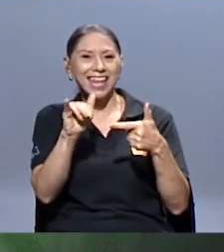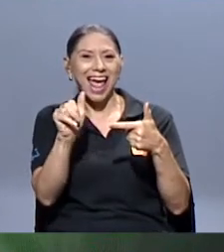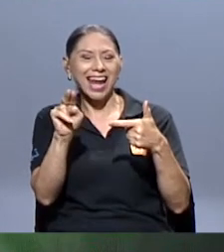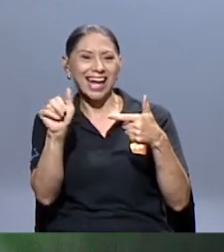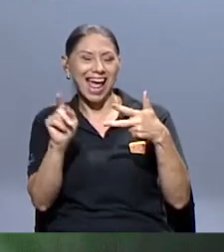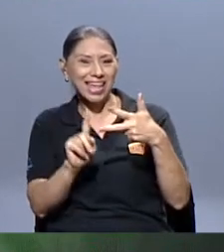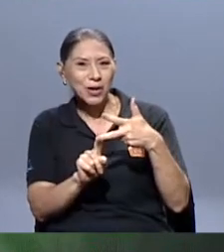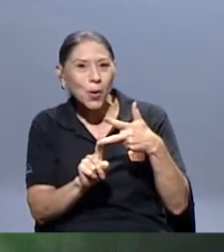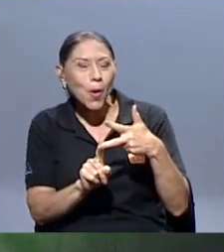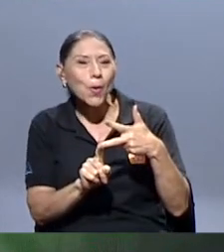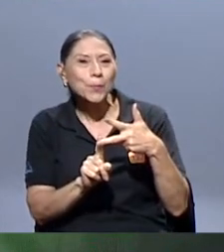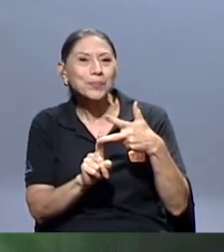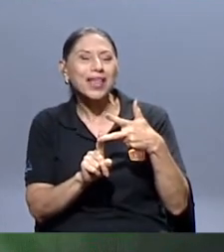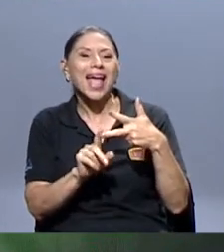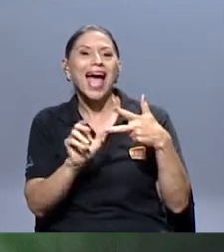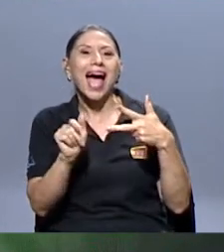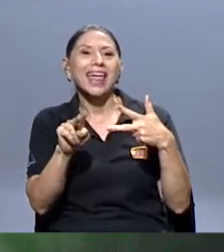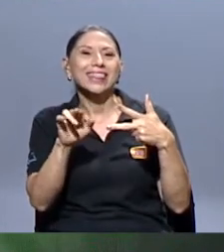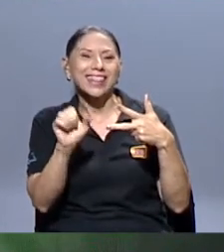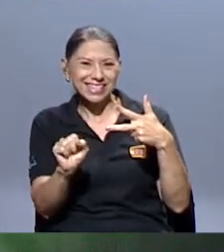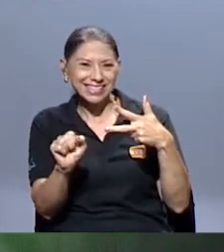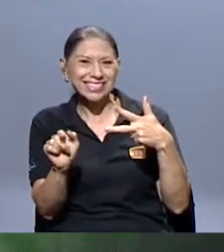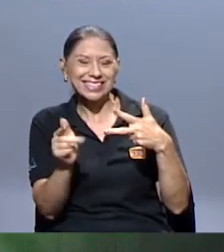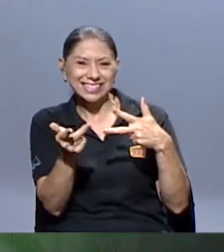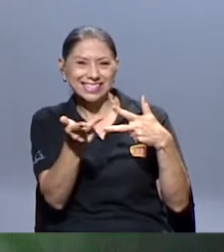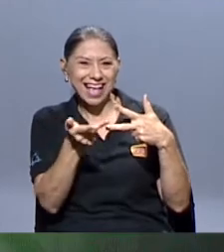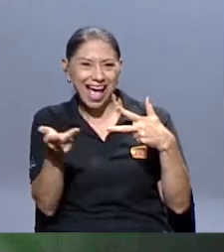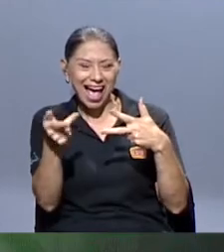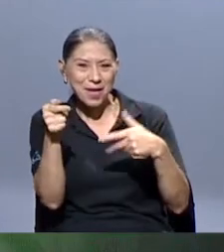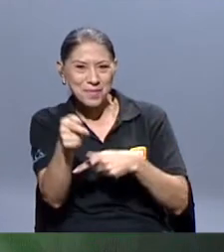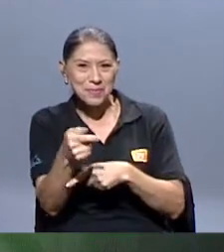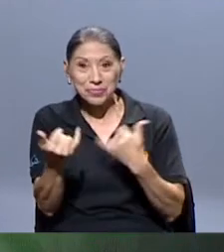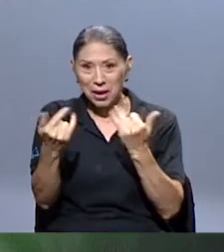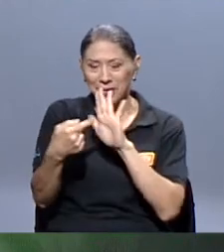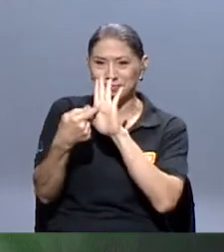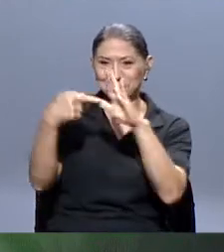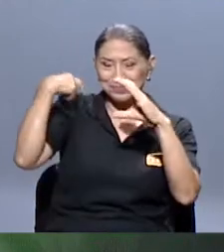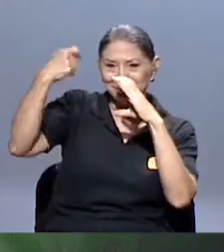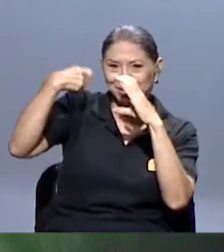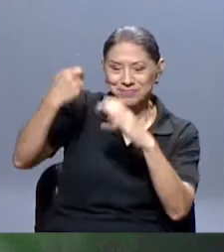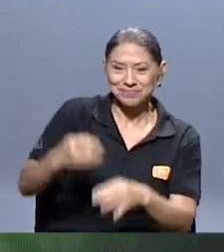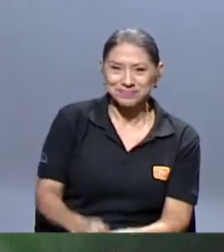nuestro compañero Andrés también, por supuesto. Les dejo el videoclip.